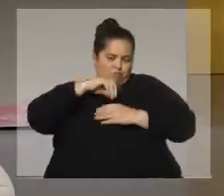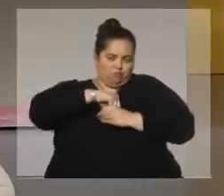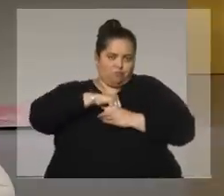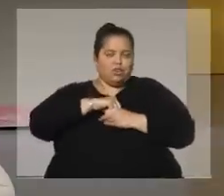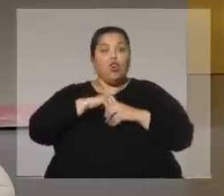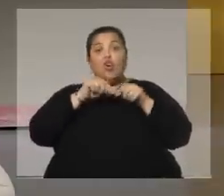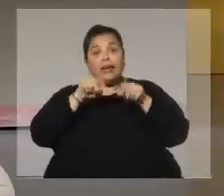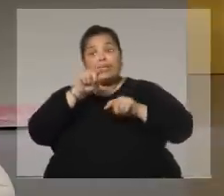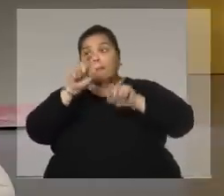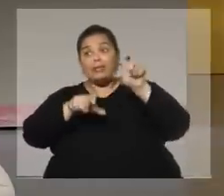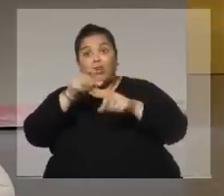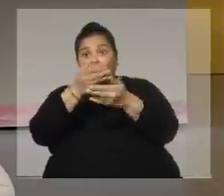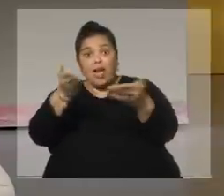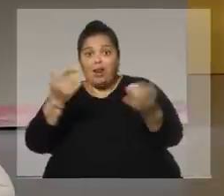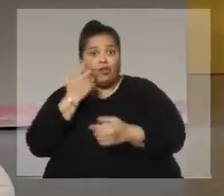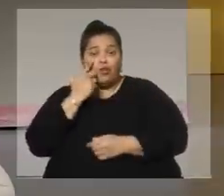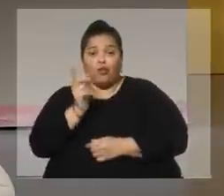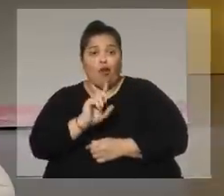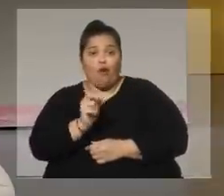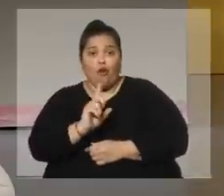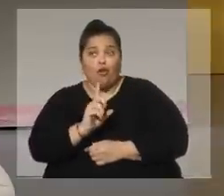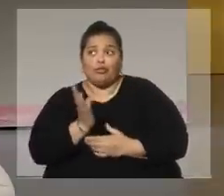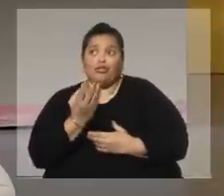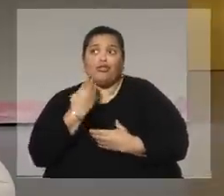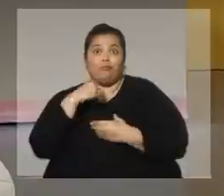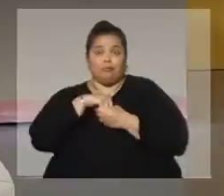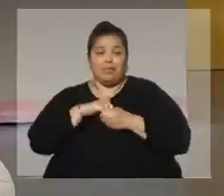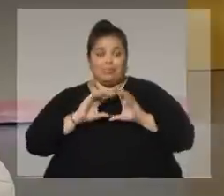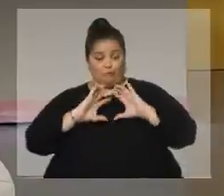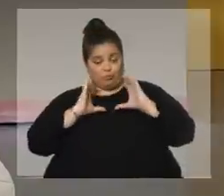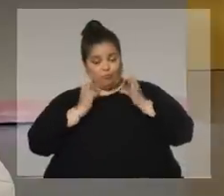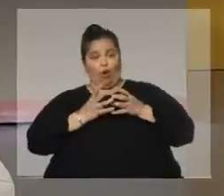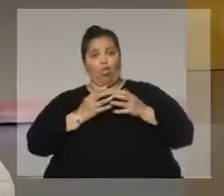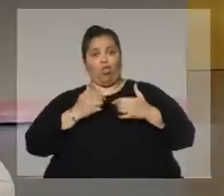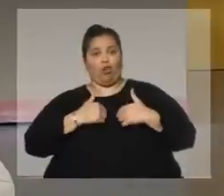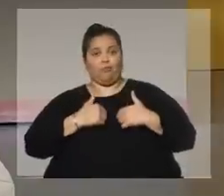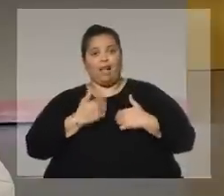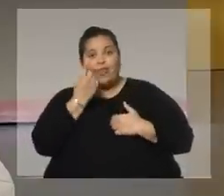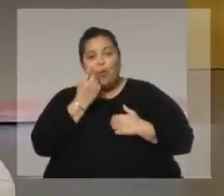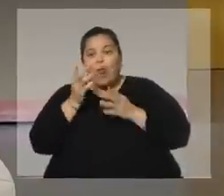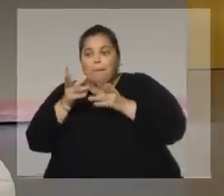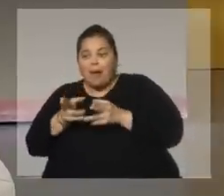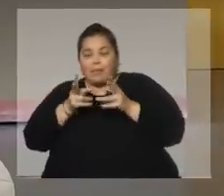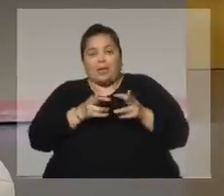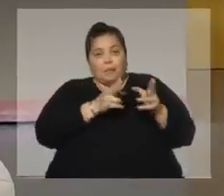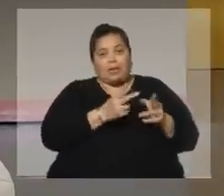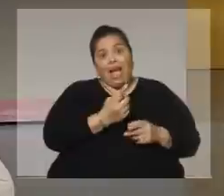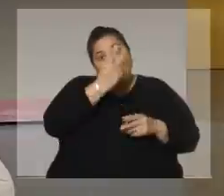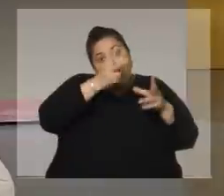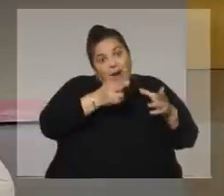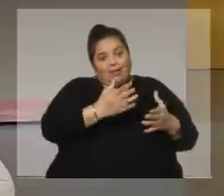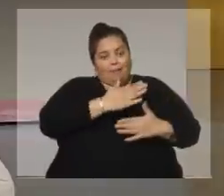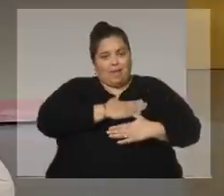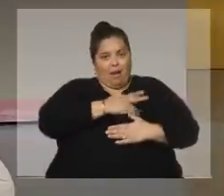que directamente forma parte de ese todo. Todos somos todo, tenemos todas las posibilidades. Nos